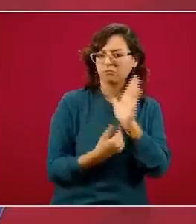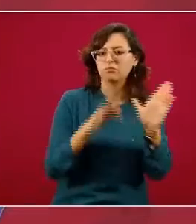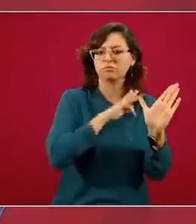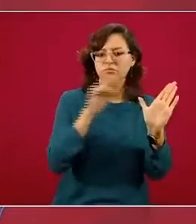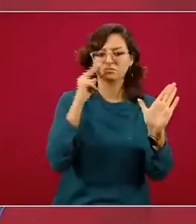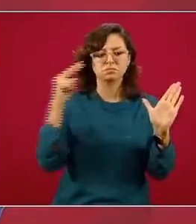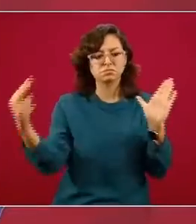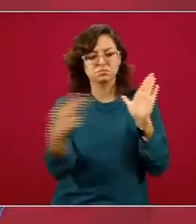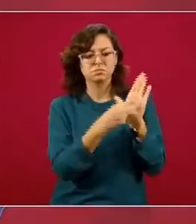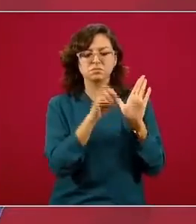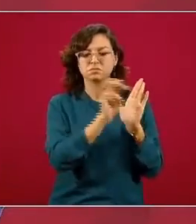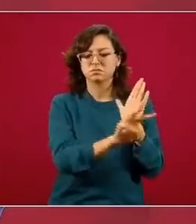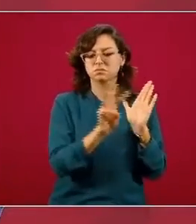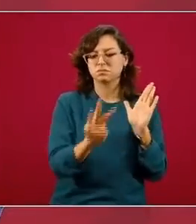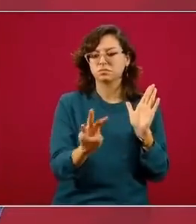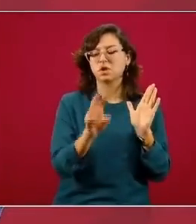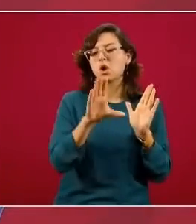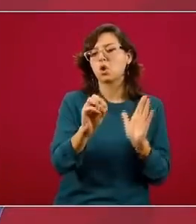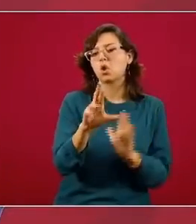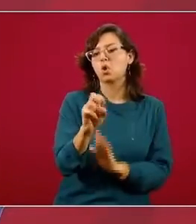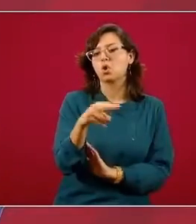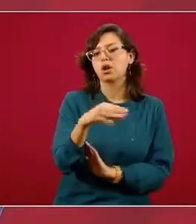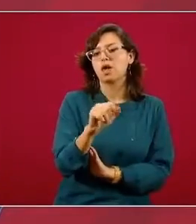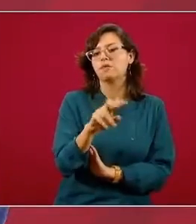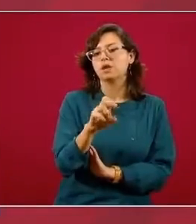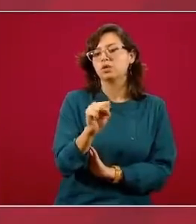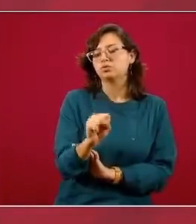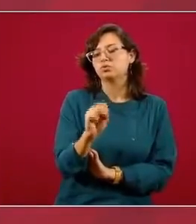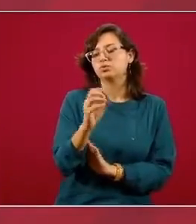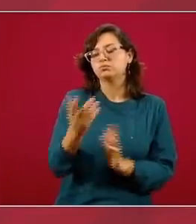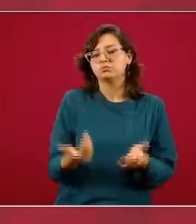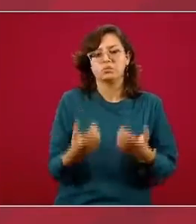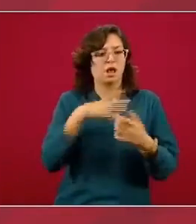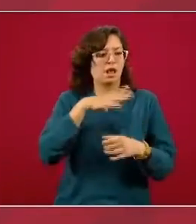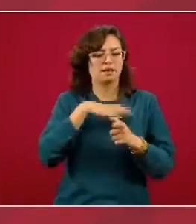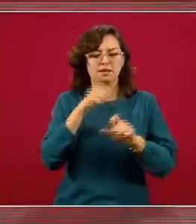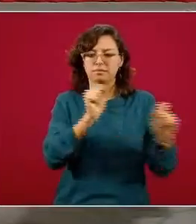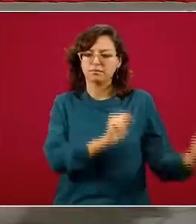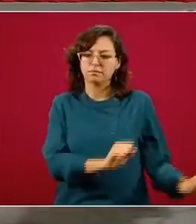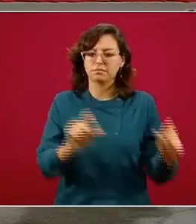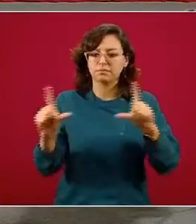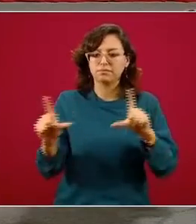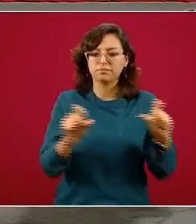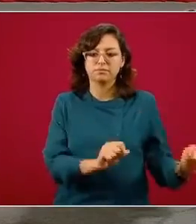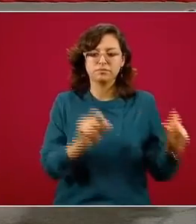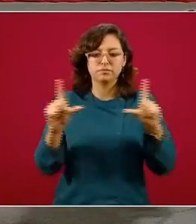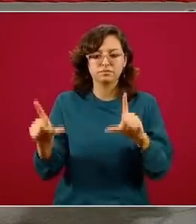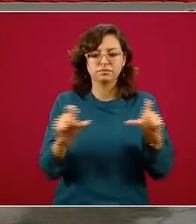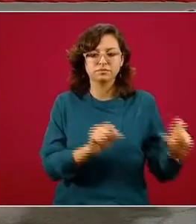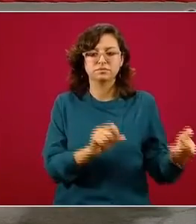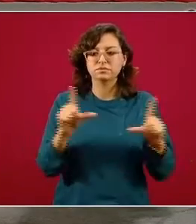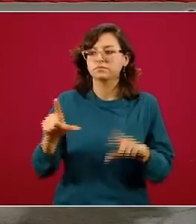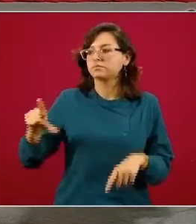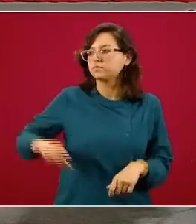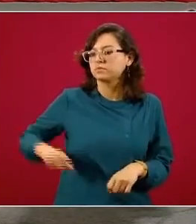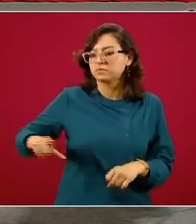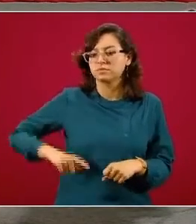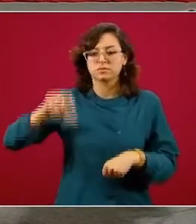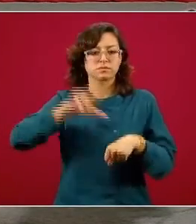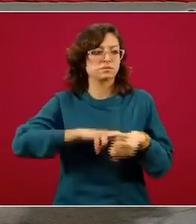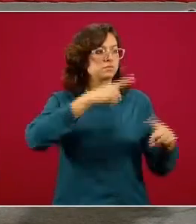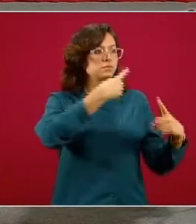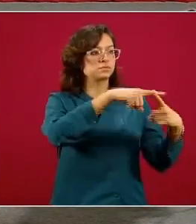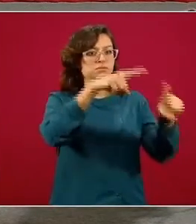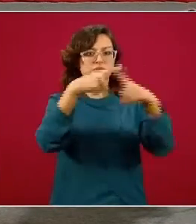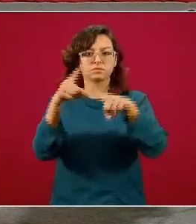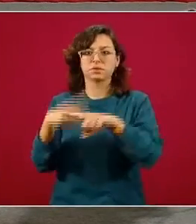web coronavirus.gov.mx hay una presentación que le compartimos a los gobernadores y las gobernadoras